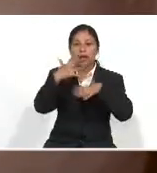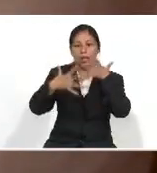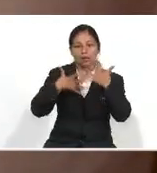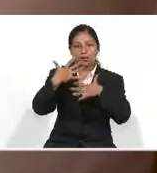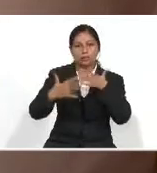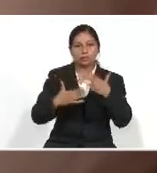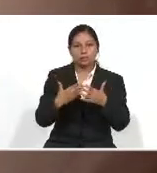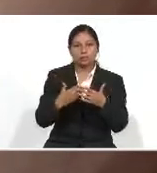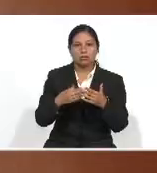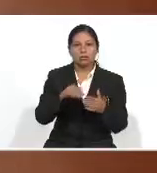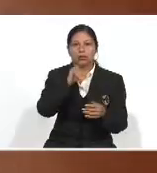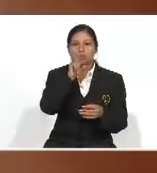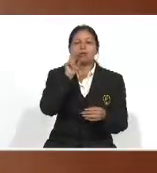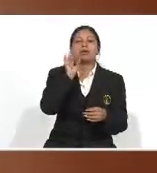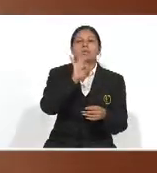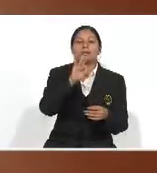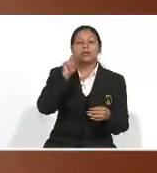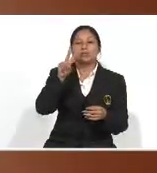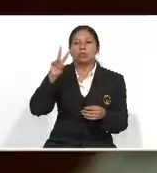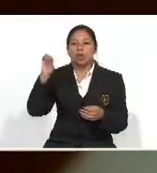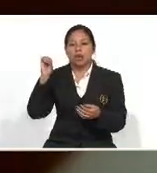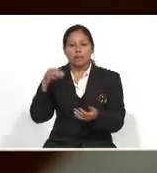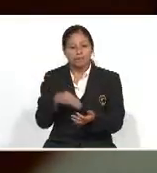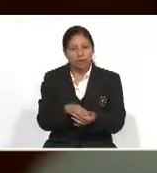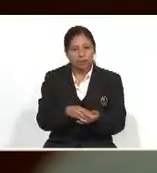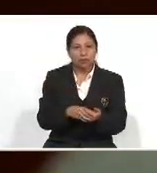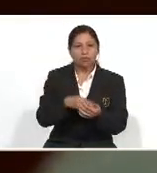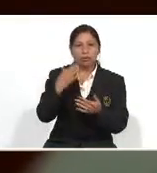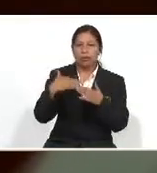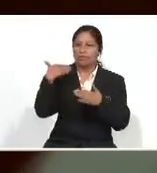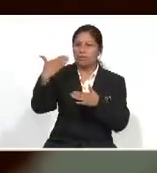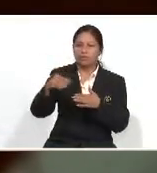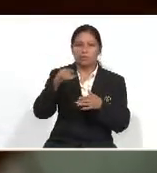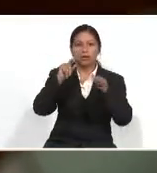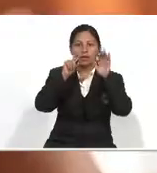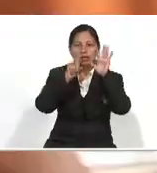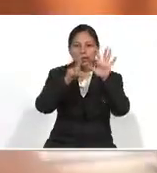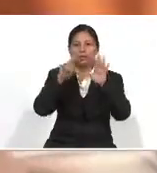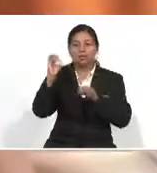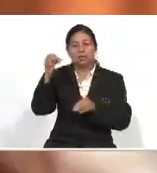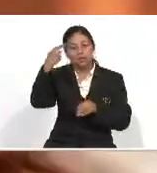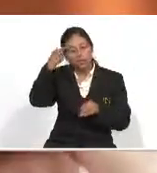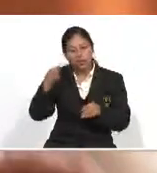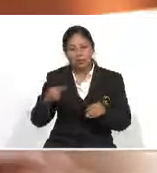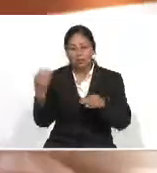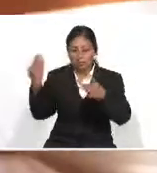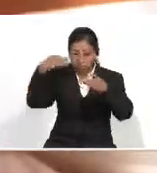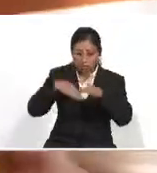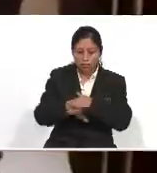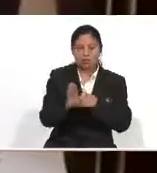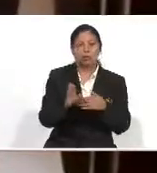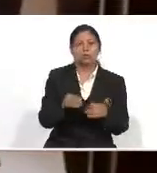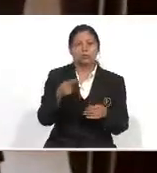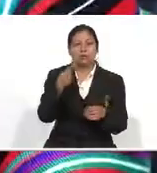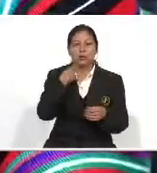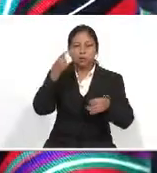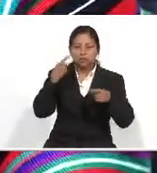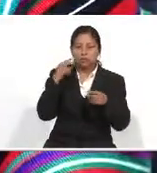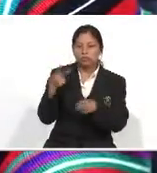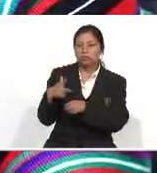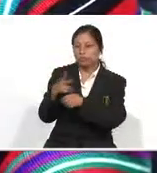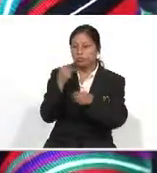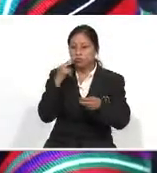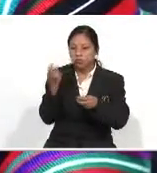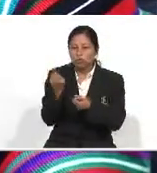señas Que según el decreto 3-2020 Debería de haberse creado En un plazo máximo De 60 días Posteriores a su entrada En vigencia A estos cuestionamientos